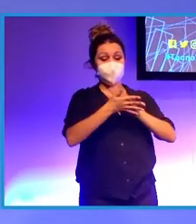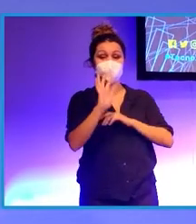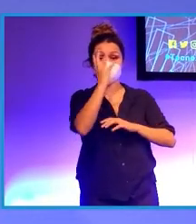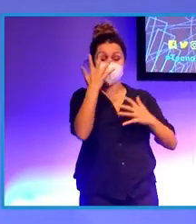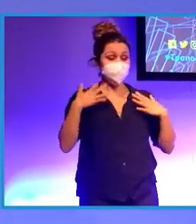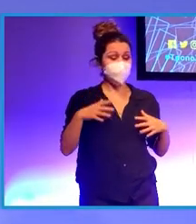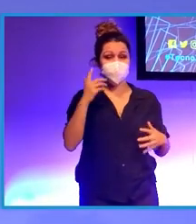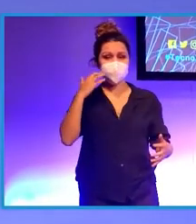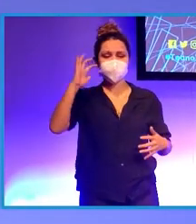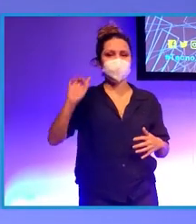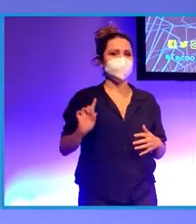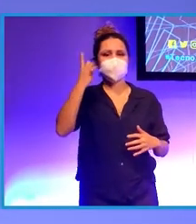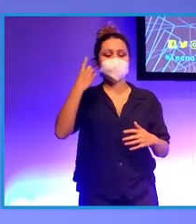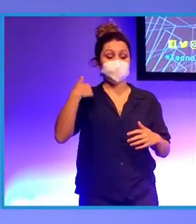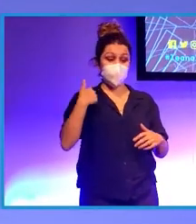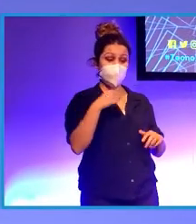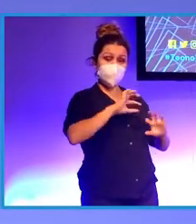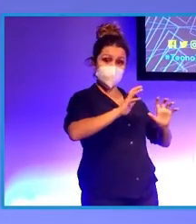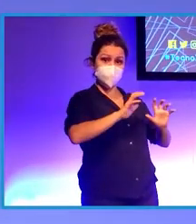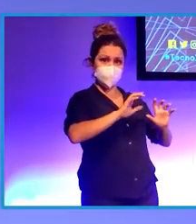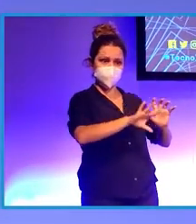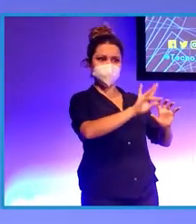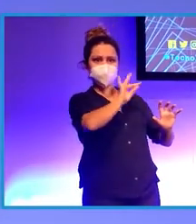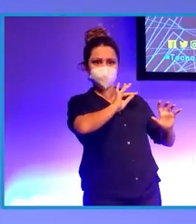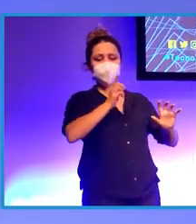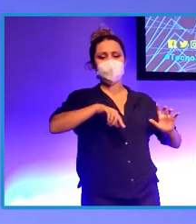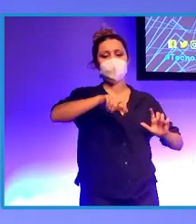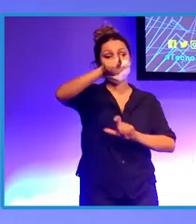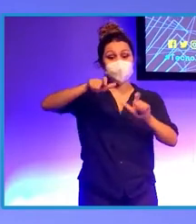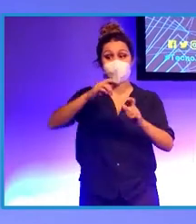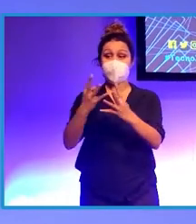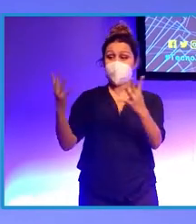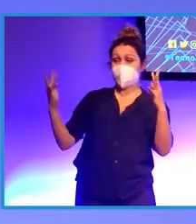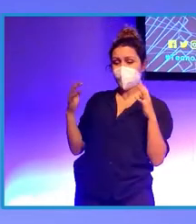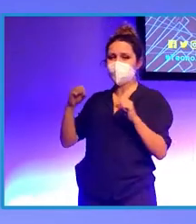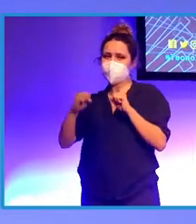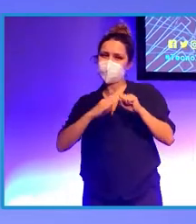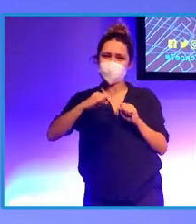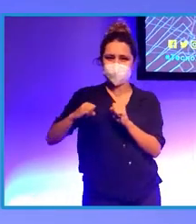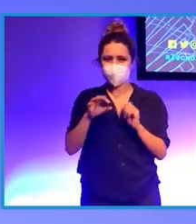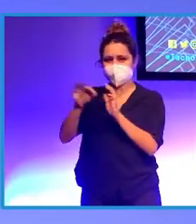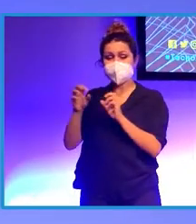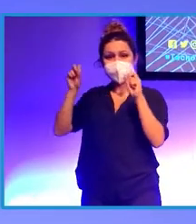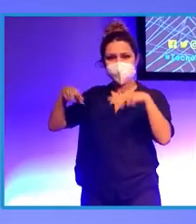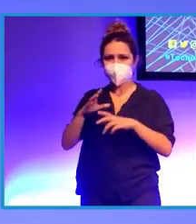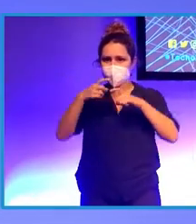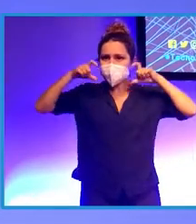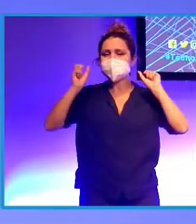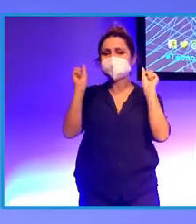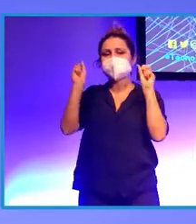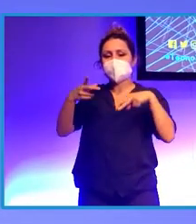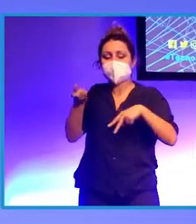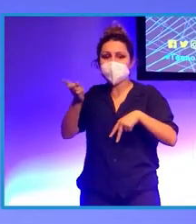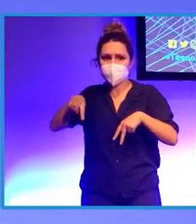original, elegir yo la música, bailar rodeada de gente sin mascarilla. O mejor aún, ponerme un baño para mi sola